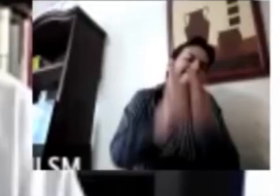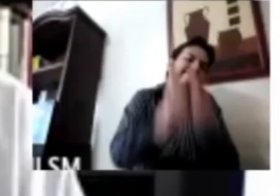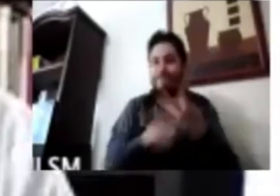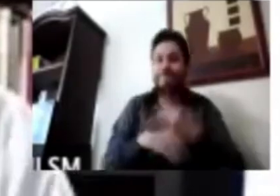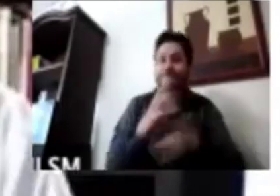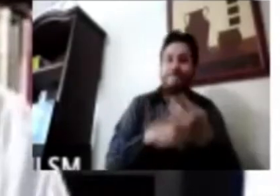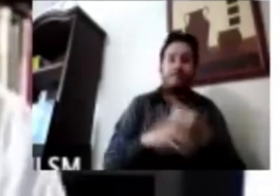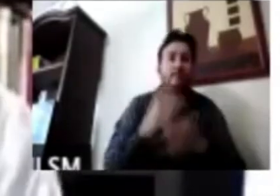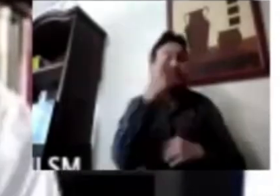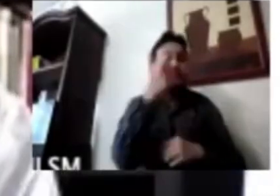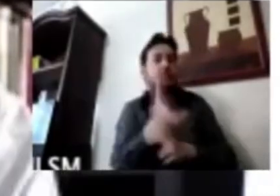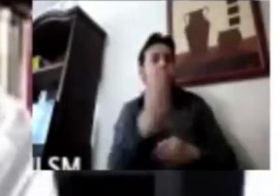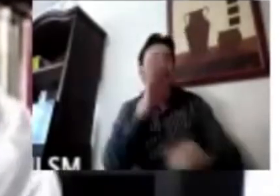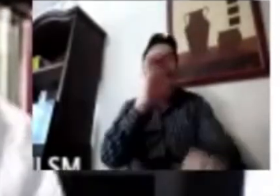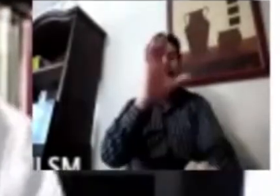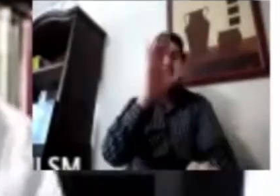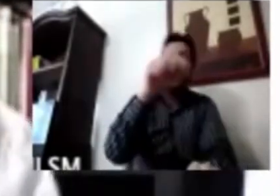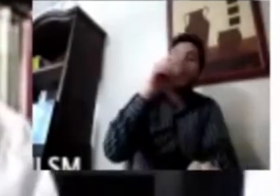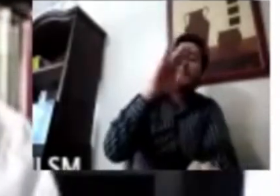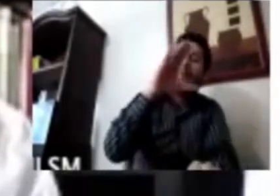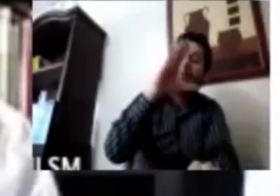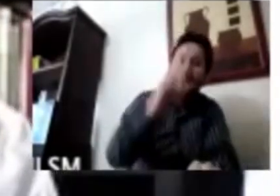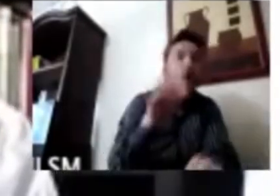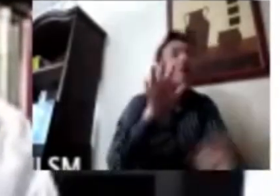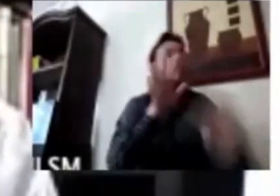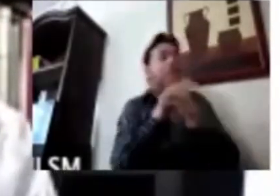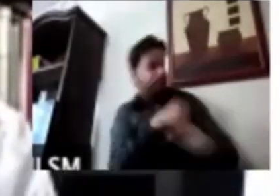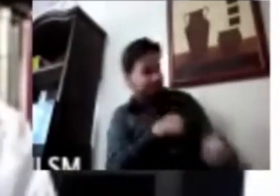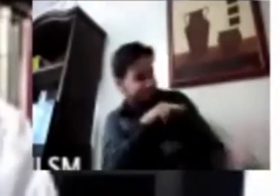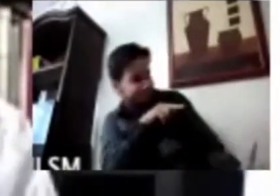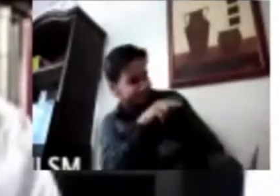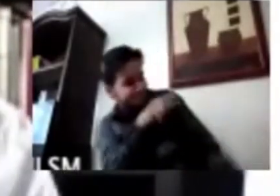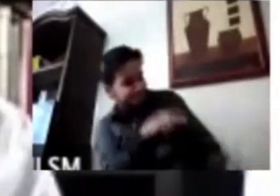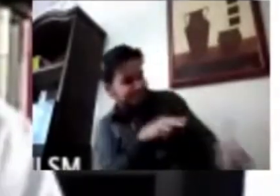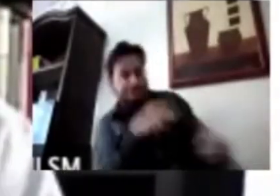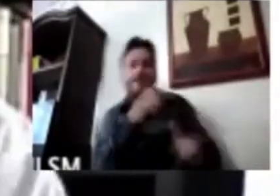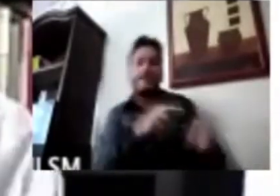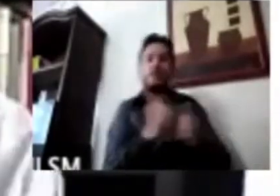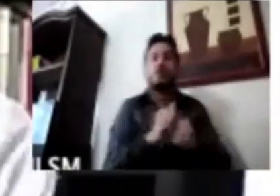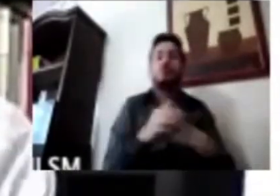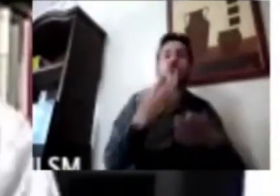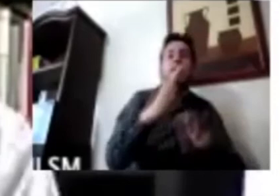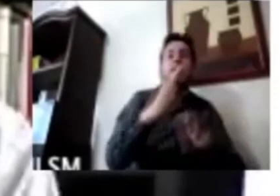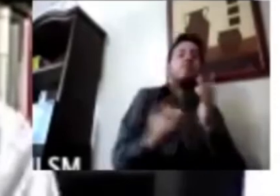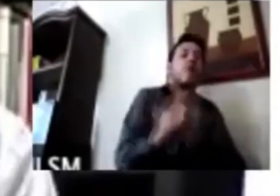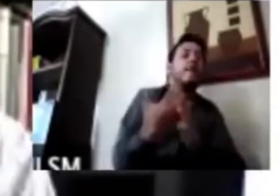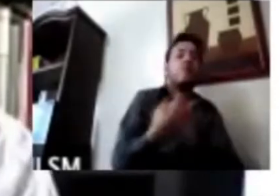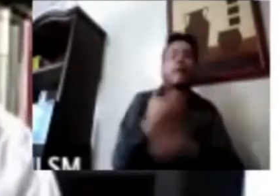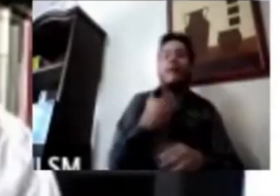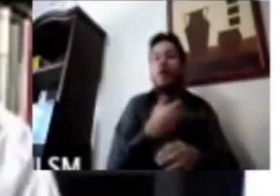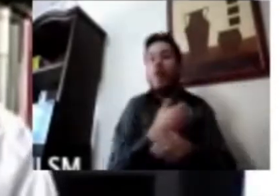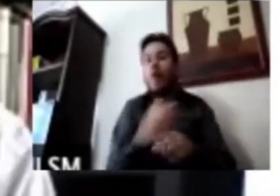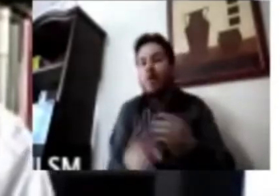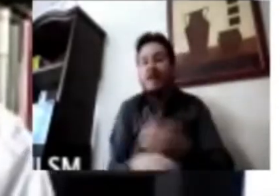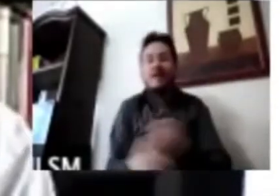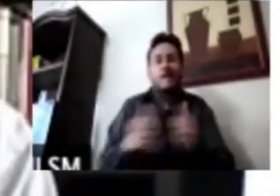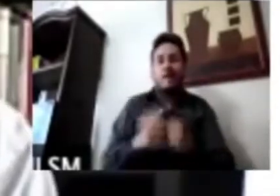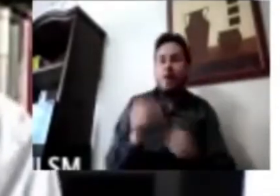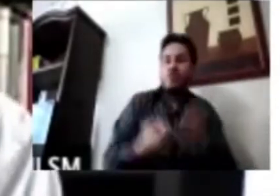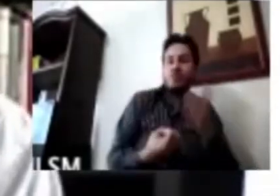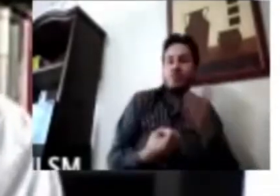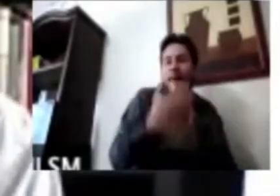que mencionan qué percepciones sobre economía, empleo, ingresos hay, y estoy guiando bajo este guión que nos dieron,